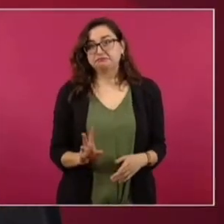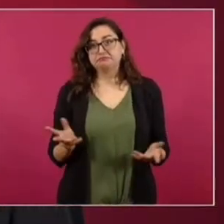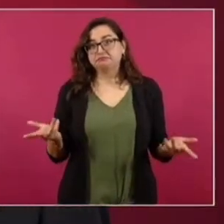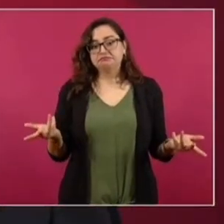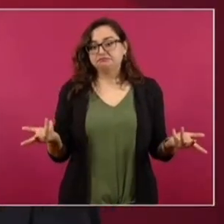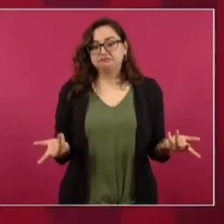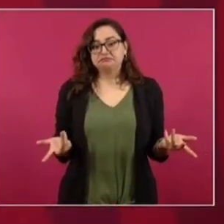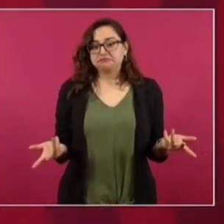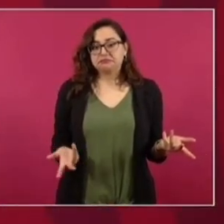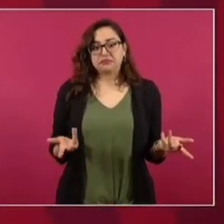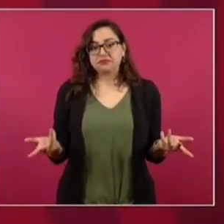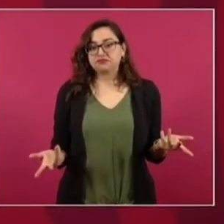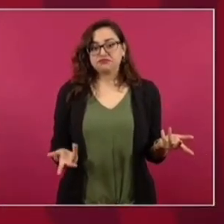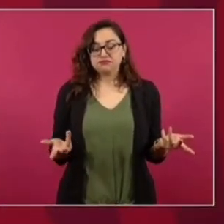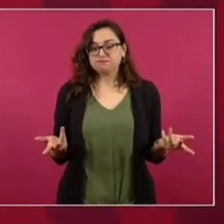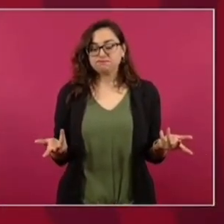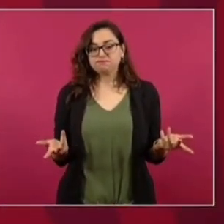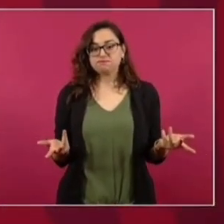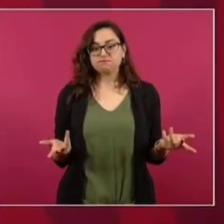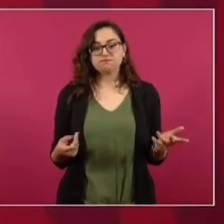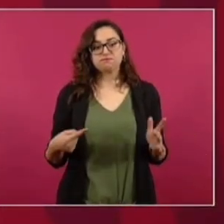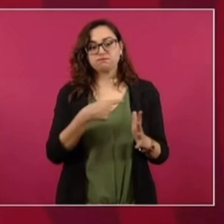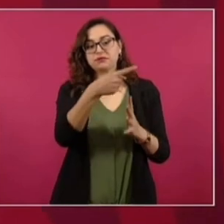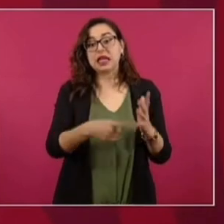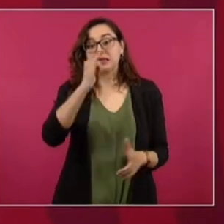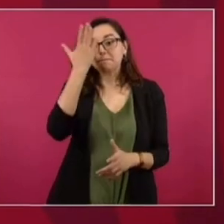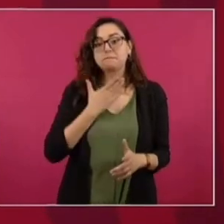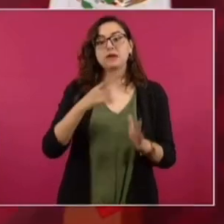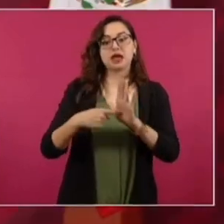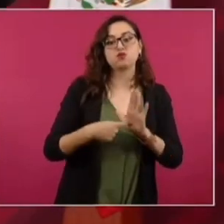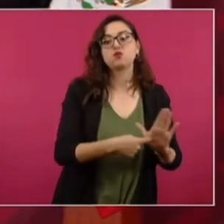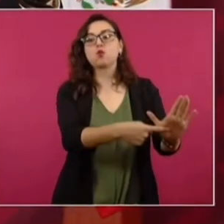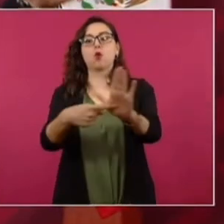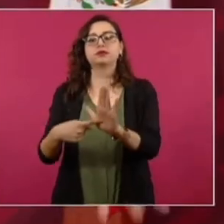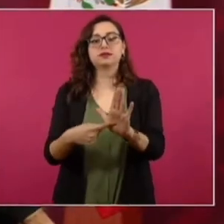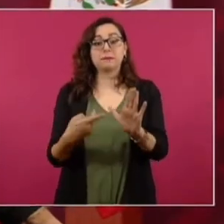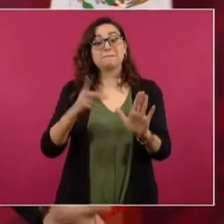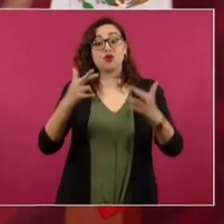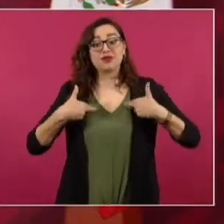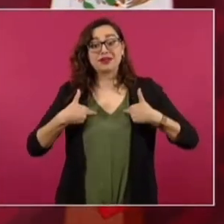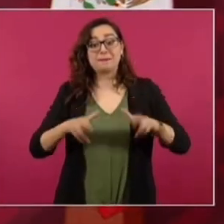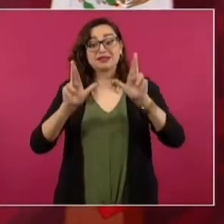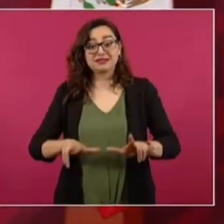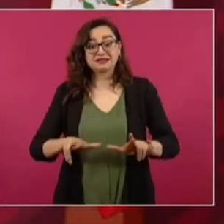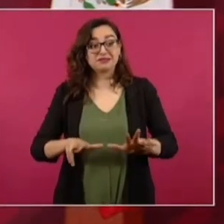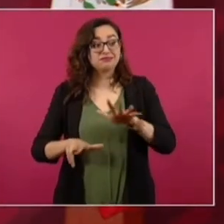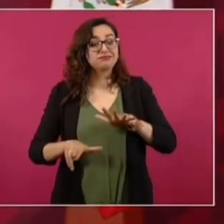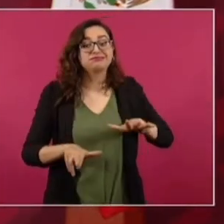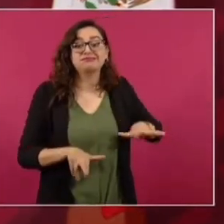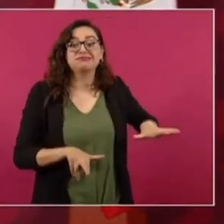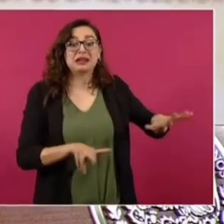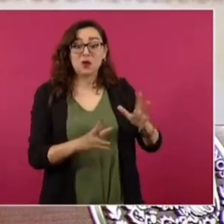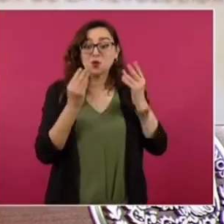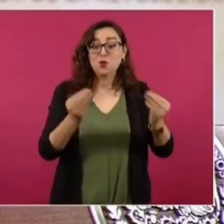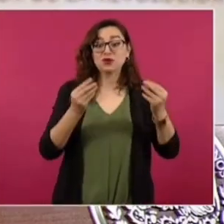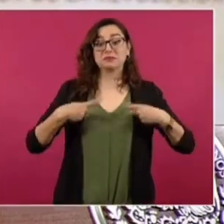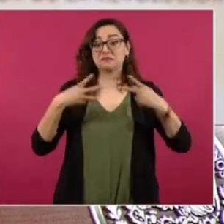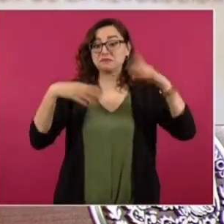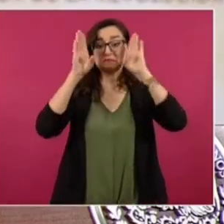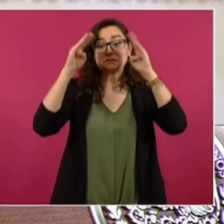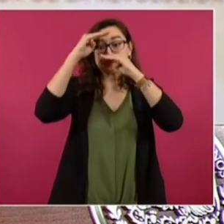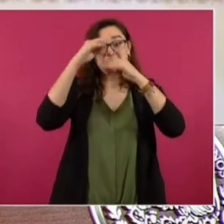vamos a decir, las figuras más representativas de todo un movimiento conservador. Fuerte.